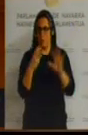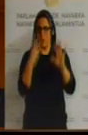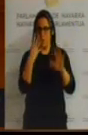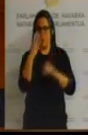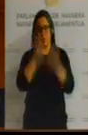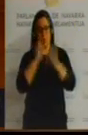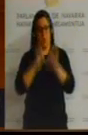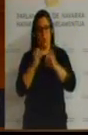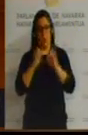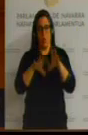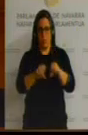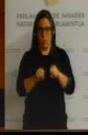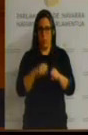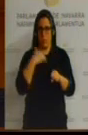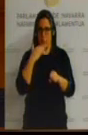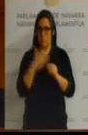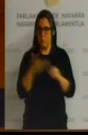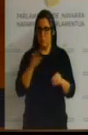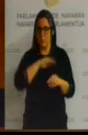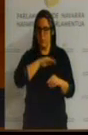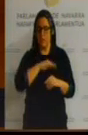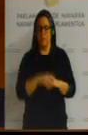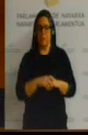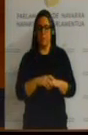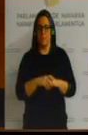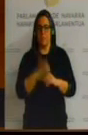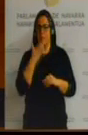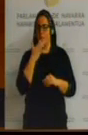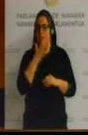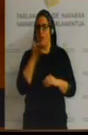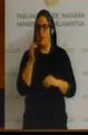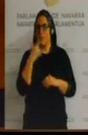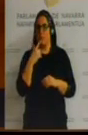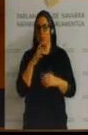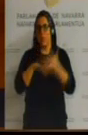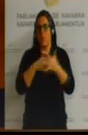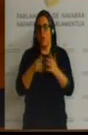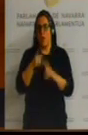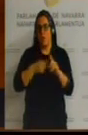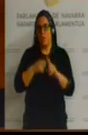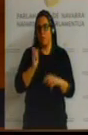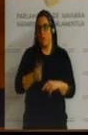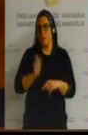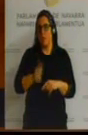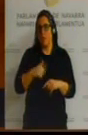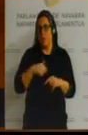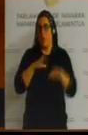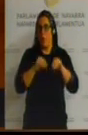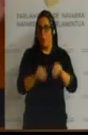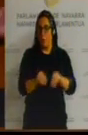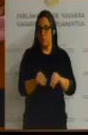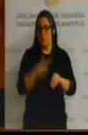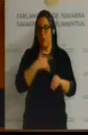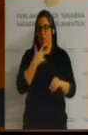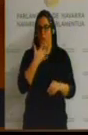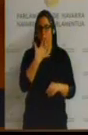una amplia ocupación, pero que si además lo centramos en los horarios habituales de uso de los pabellones deportivos, que es de